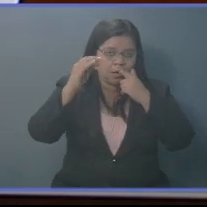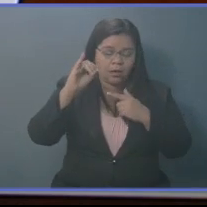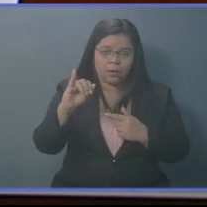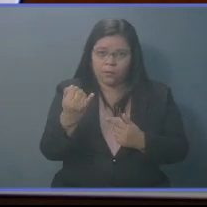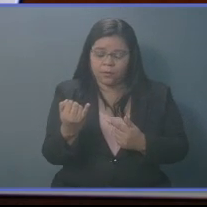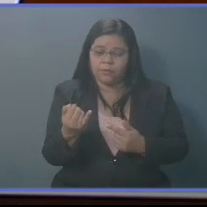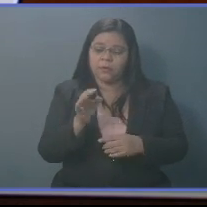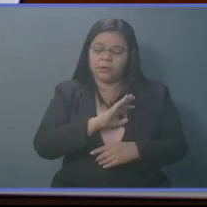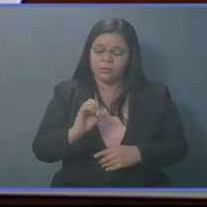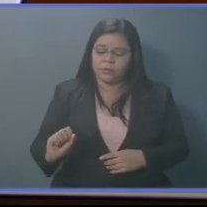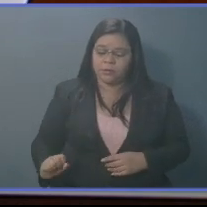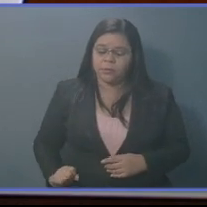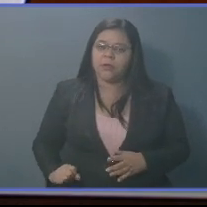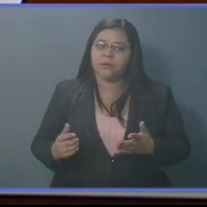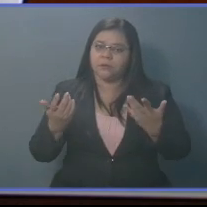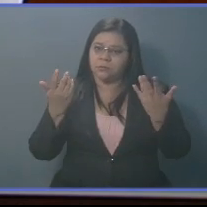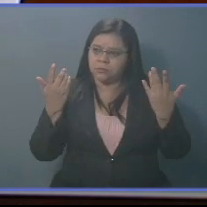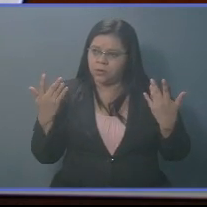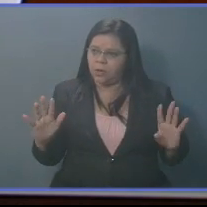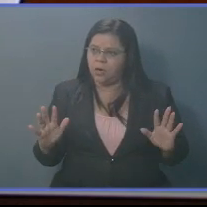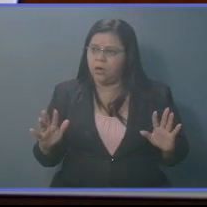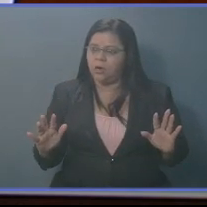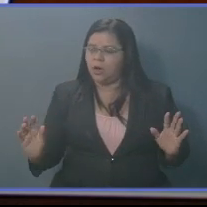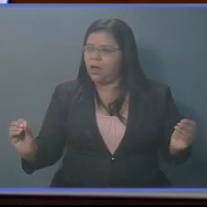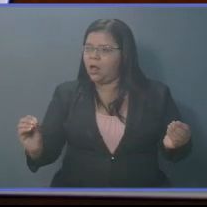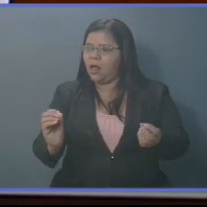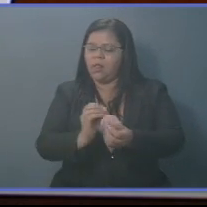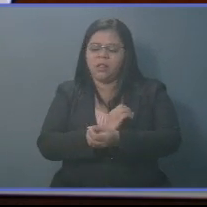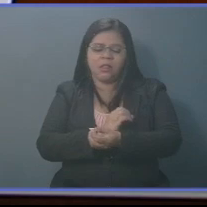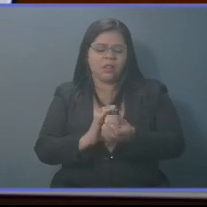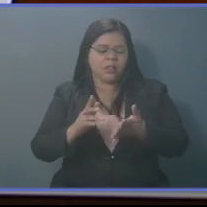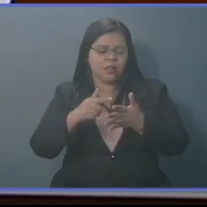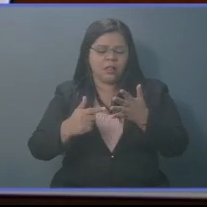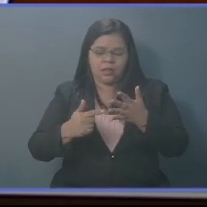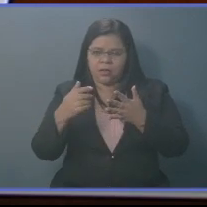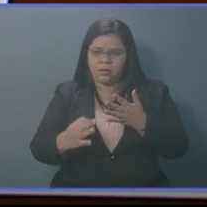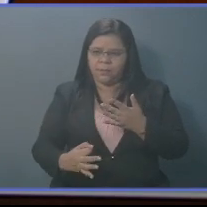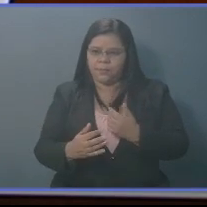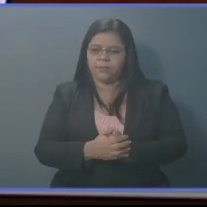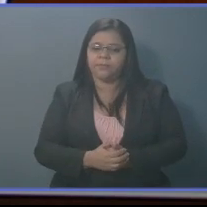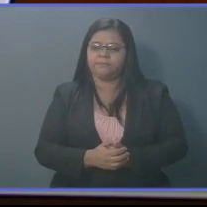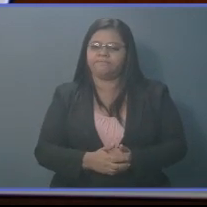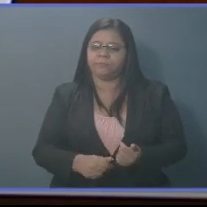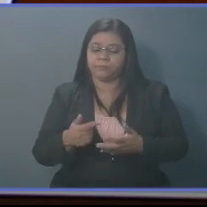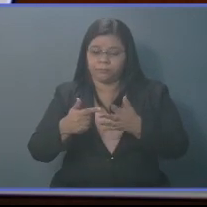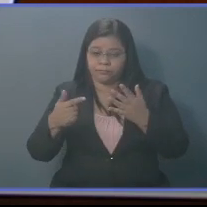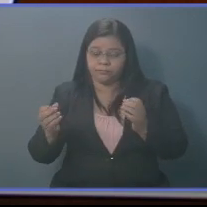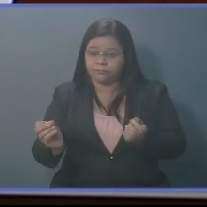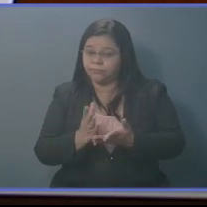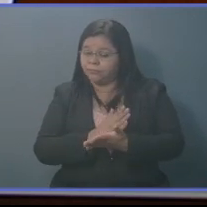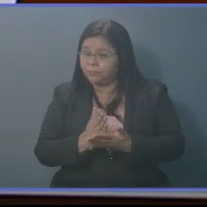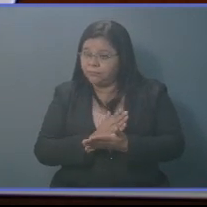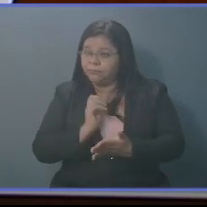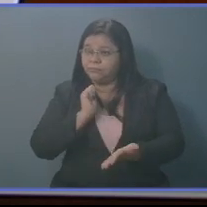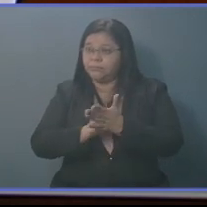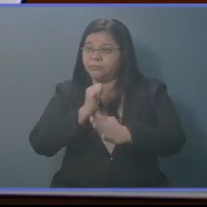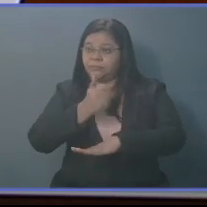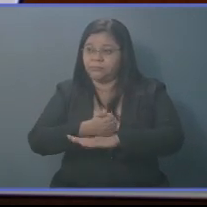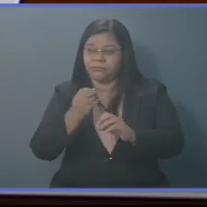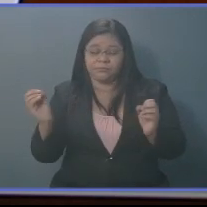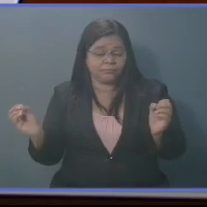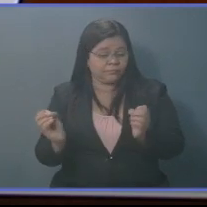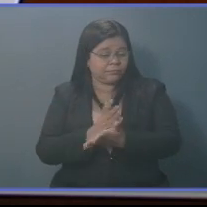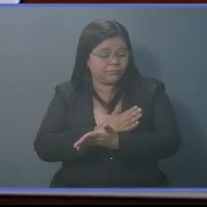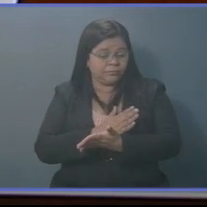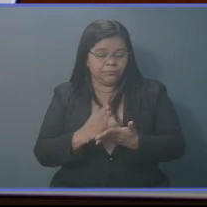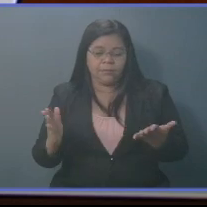amanecerá sin ninguna ley que establezca por ningún lado ningún tipo